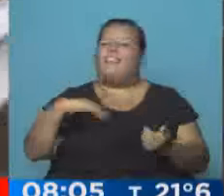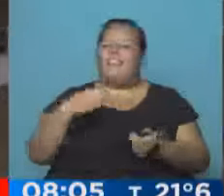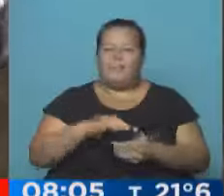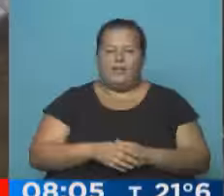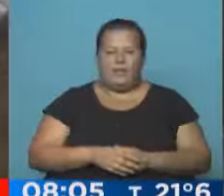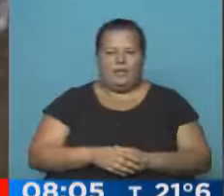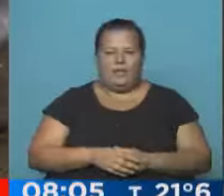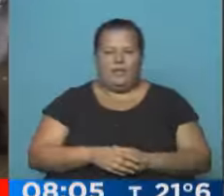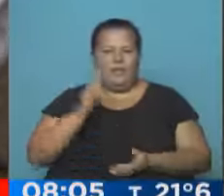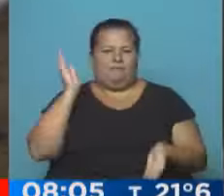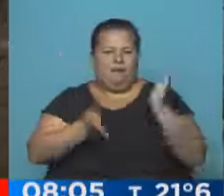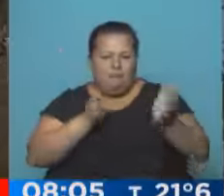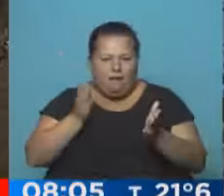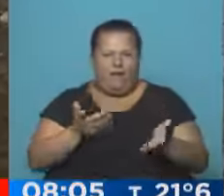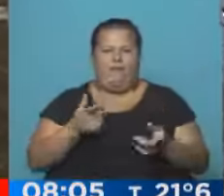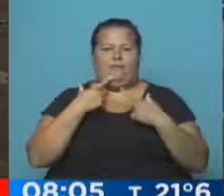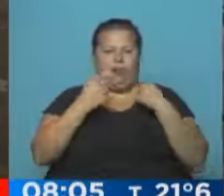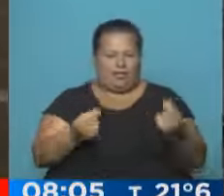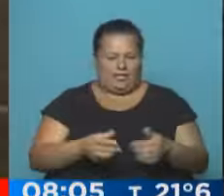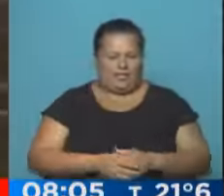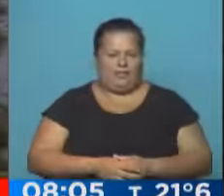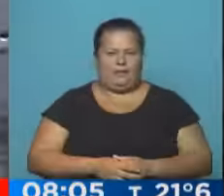represión a la protesta.